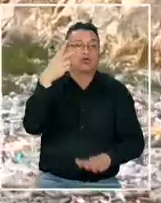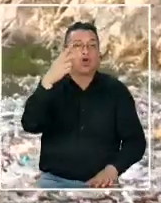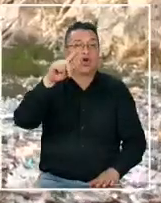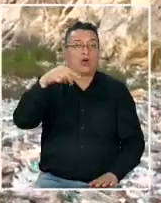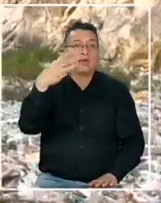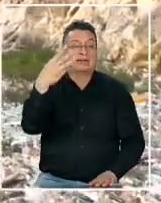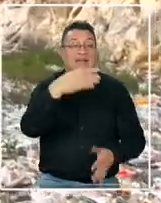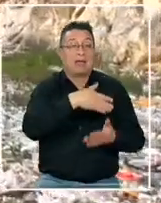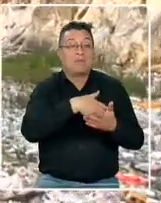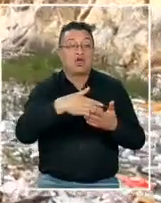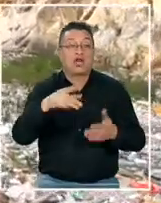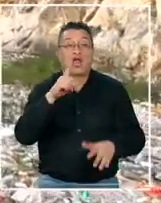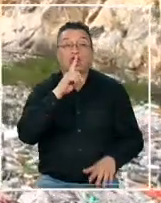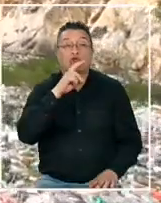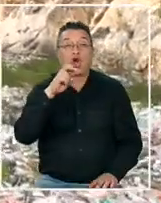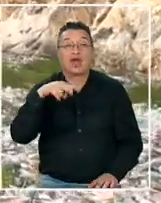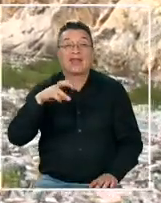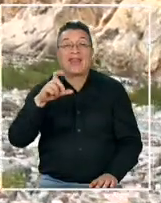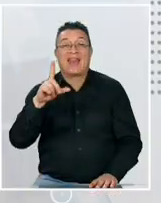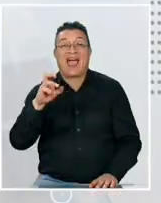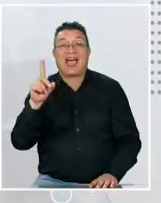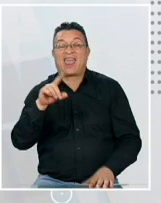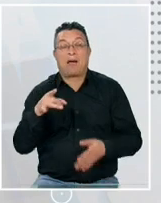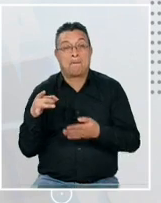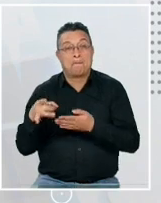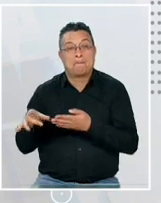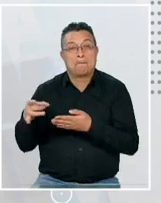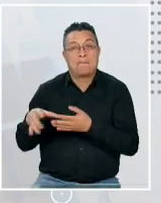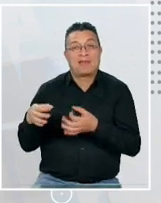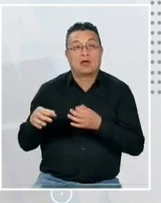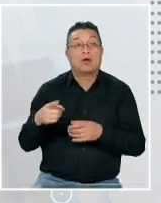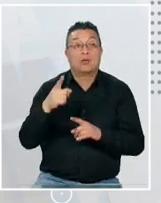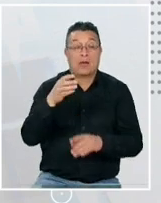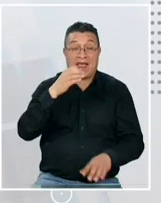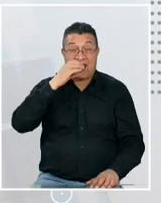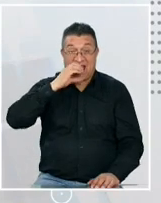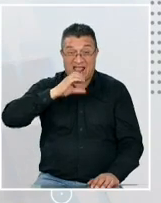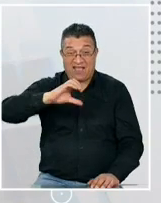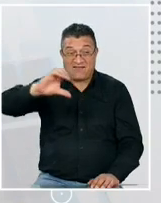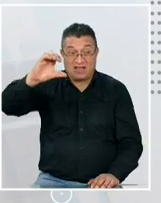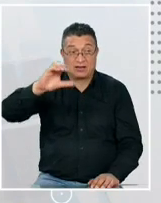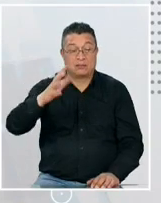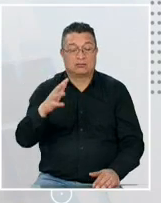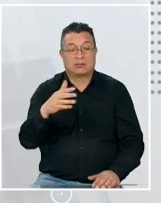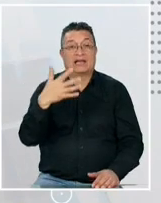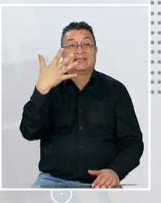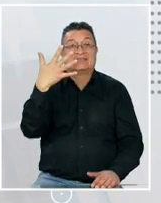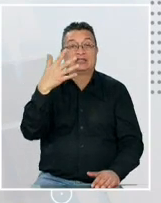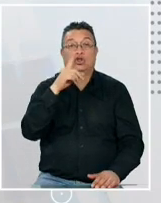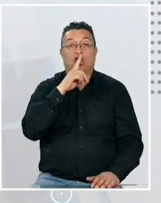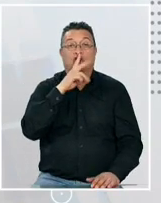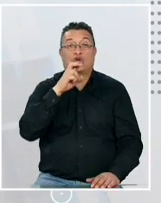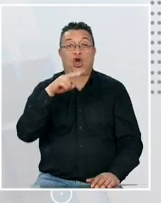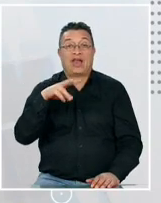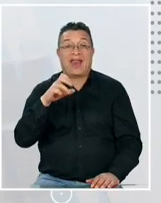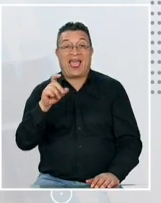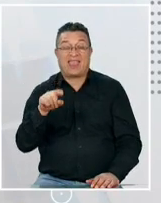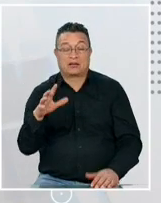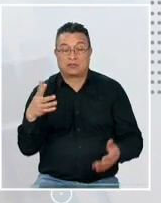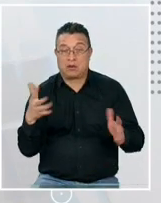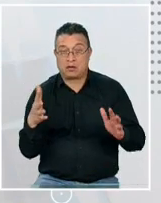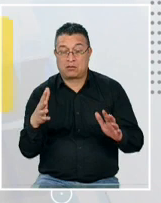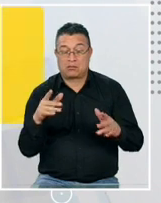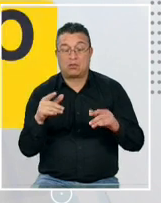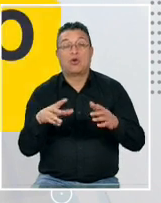millones de toneladas de plástico o si pensamos que un elefante pesa un promedio de 5 toneladas podríamos